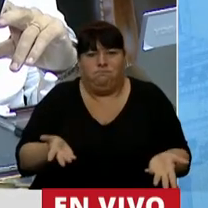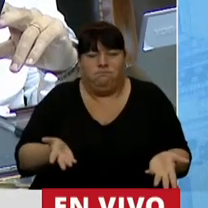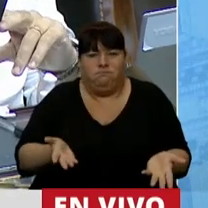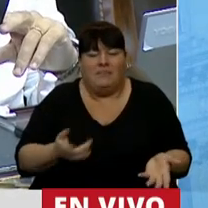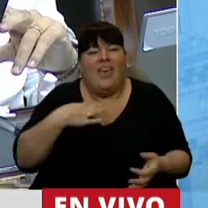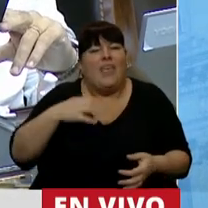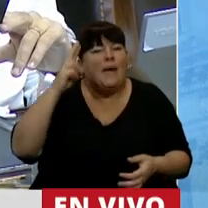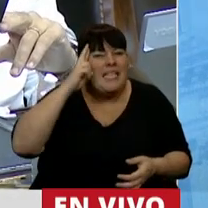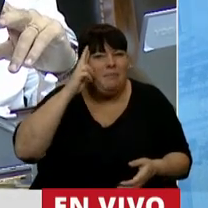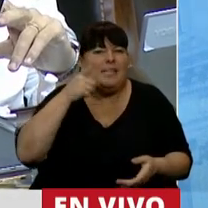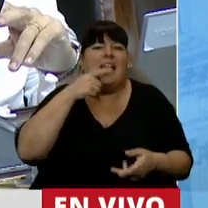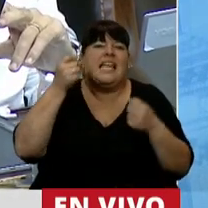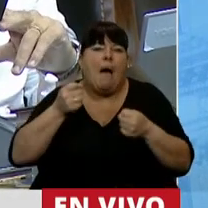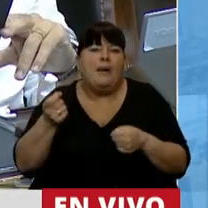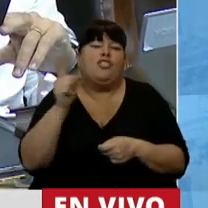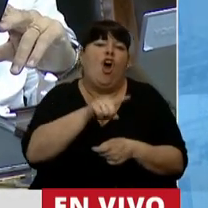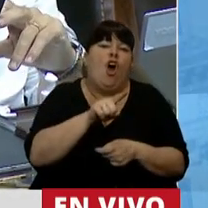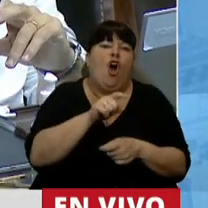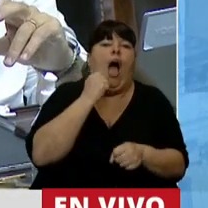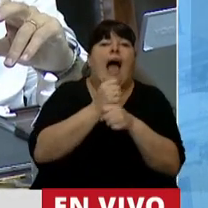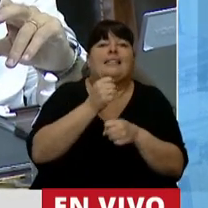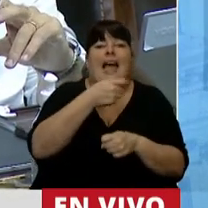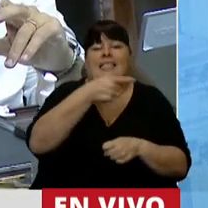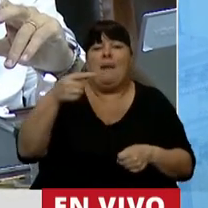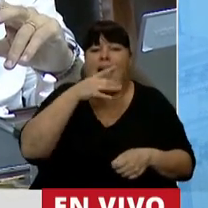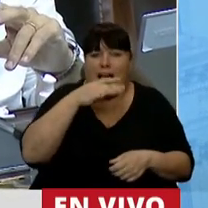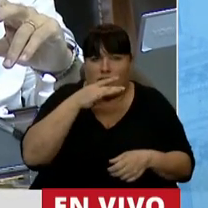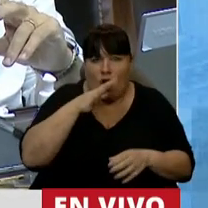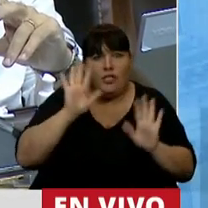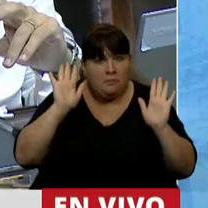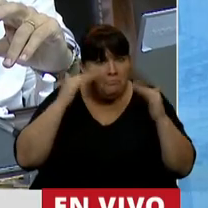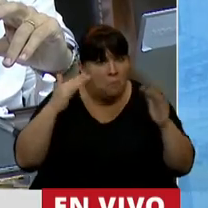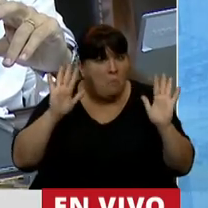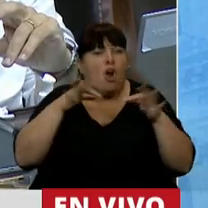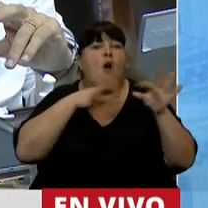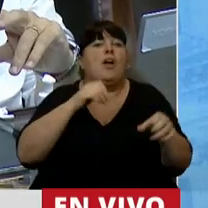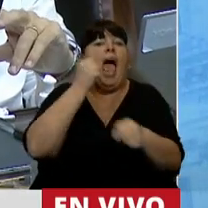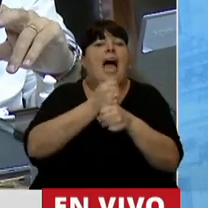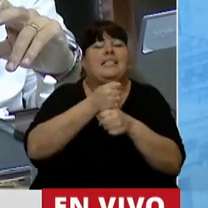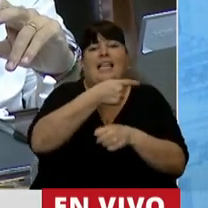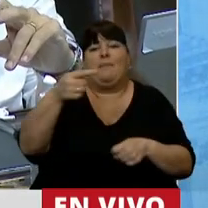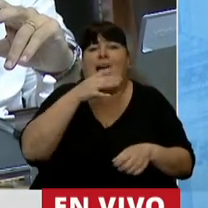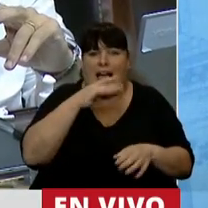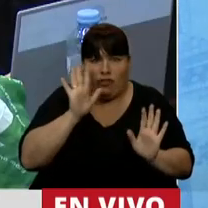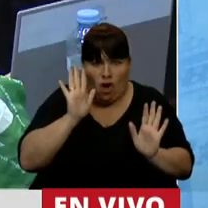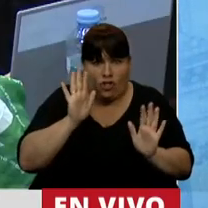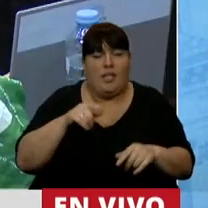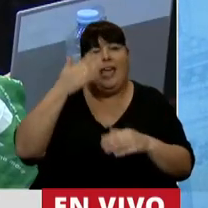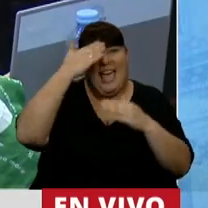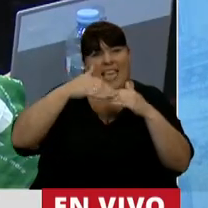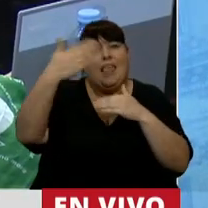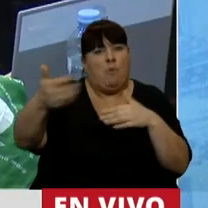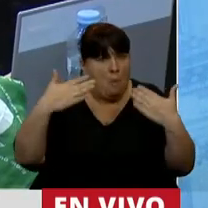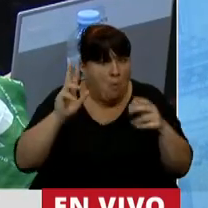Que se respeta capricho o al libre arbitrio hasta la semana 14. Al libre arbitrio hasta la semana 14. Después de la semana 15